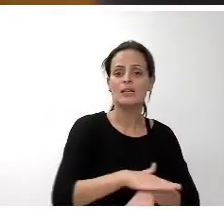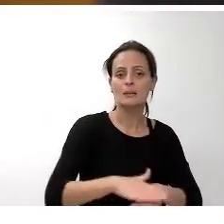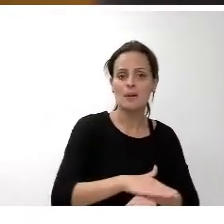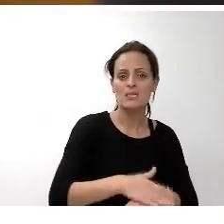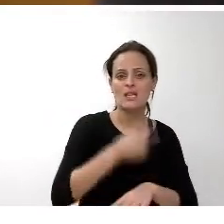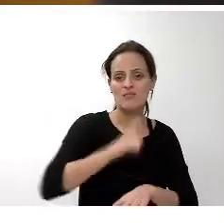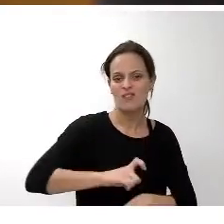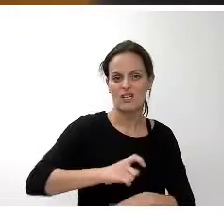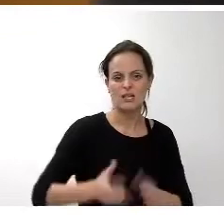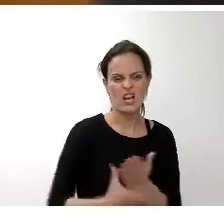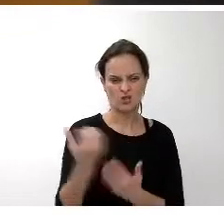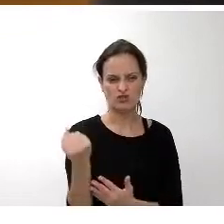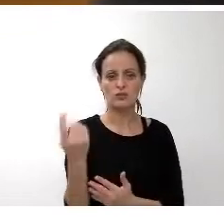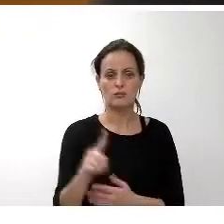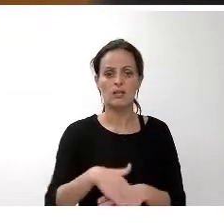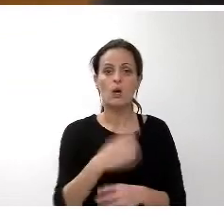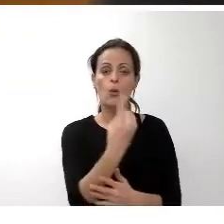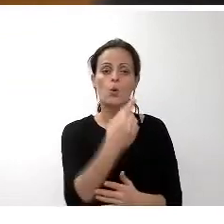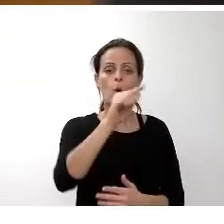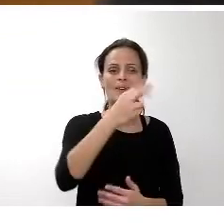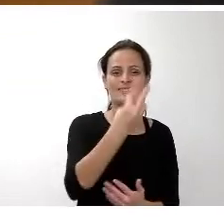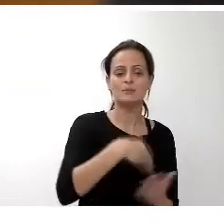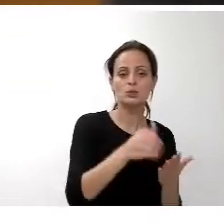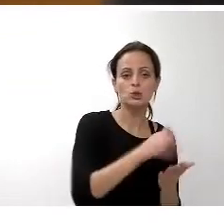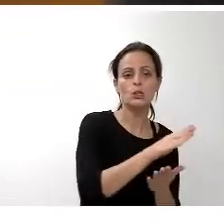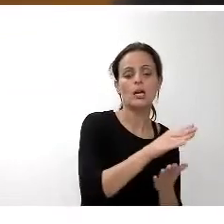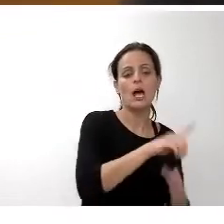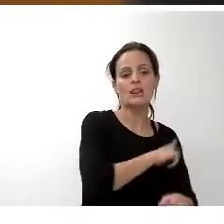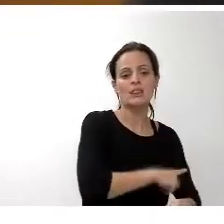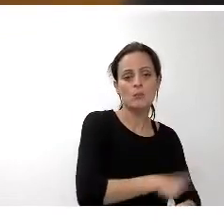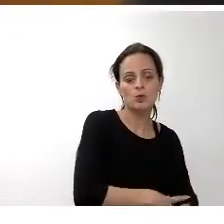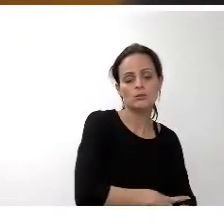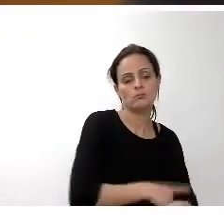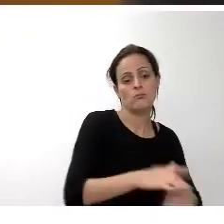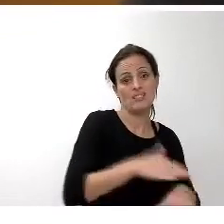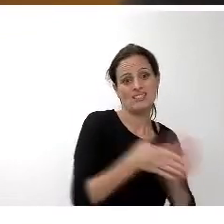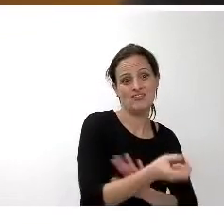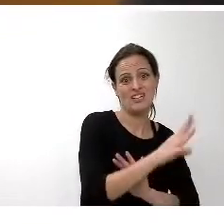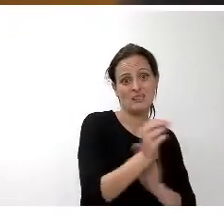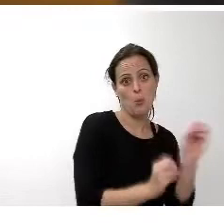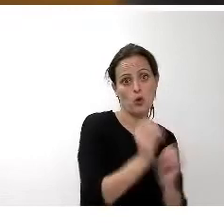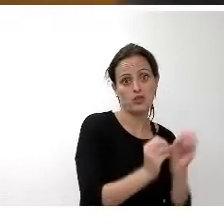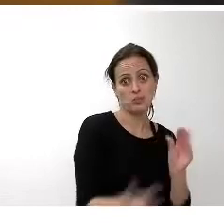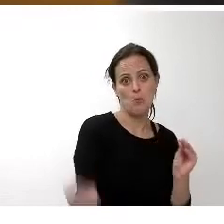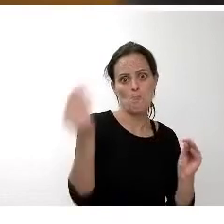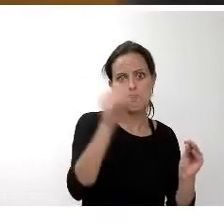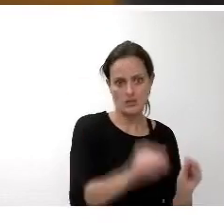,6 millones de euros de los que 1,3 millones corresponden al deporte base más de un 30% se duplican las cuantías